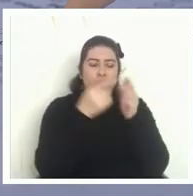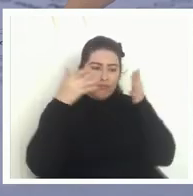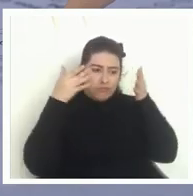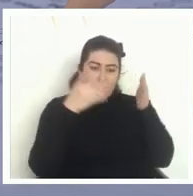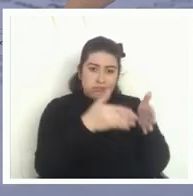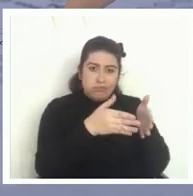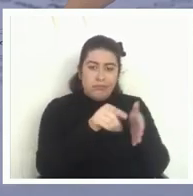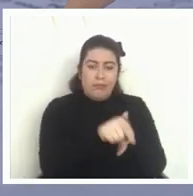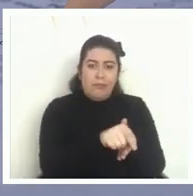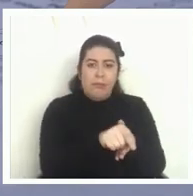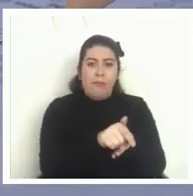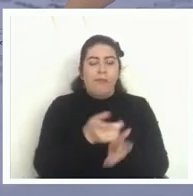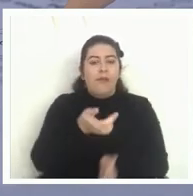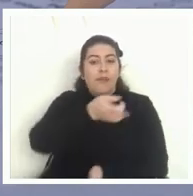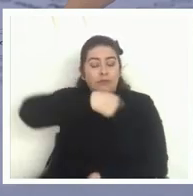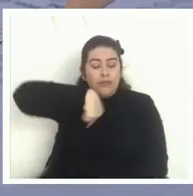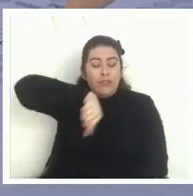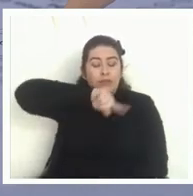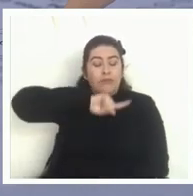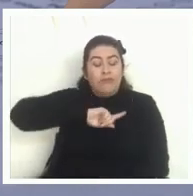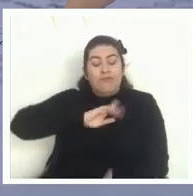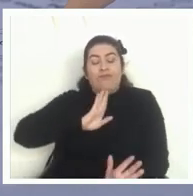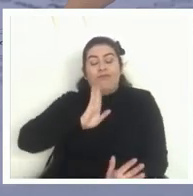nosotros nos vimos forzados pero también